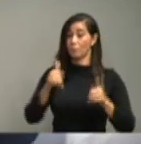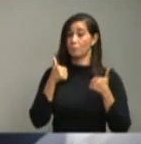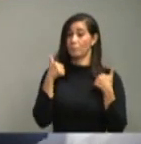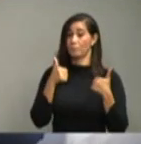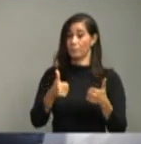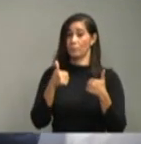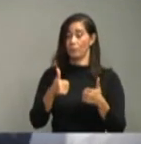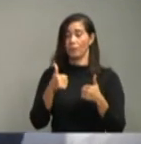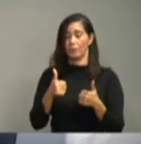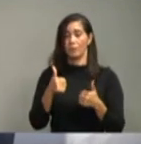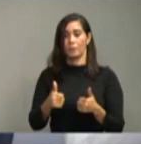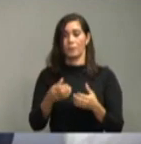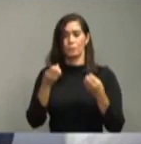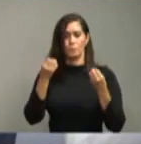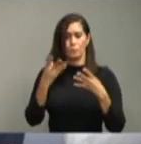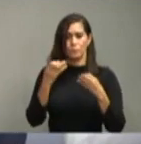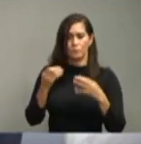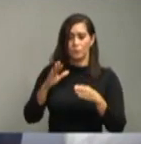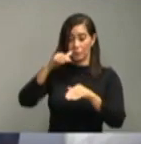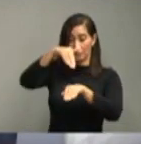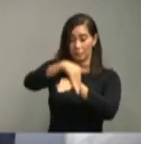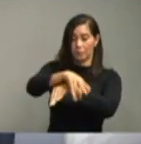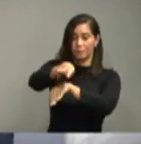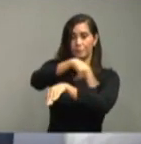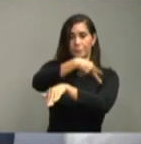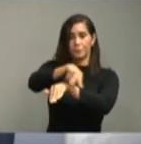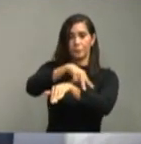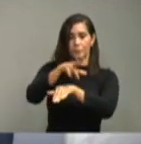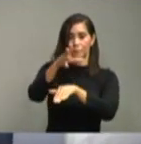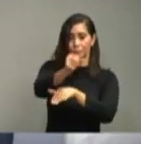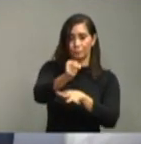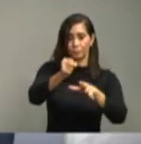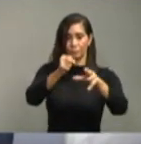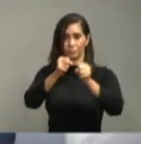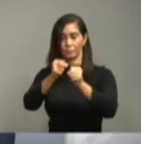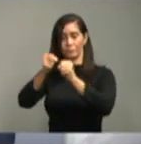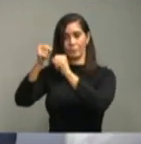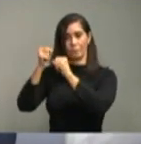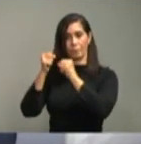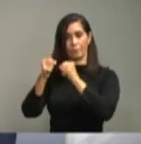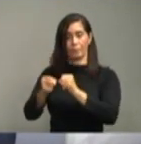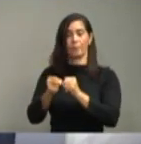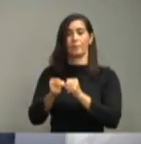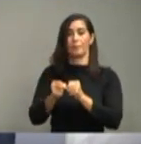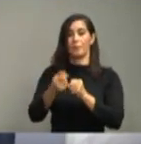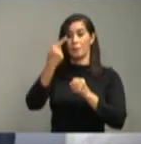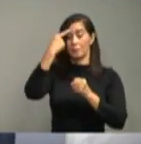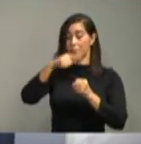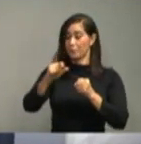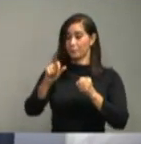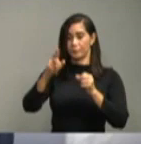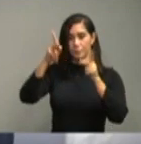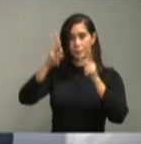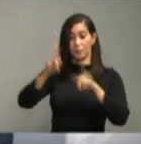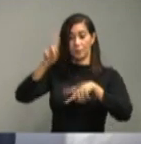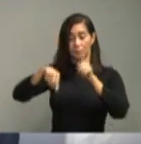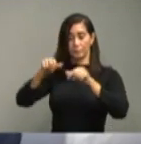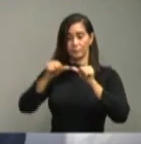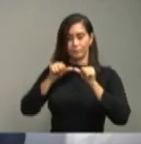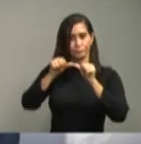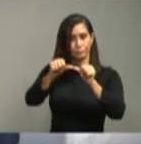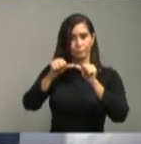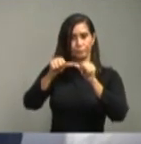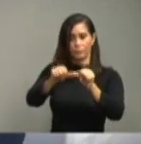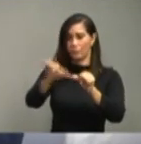pesar del número de detenciones y de las medidas de represión que se toman, hay gente desaprensiva que sigue todavía